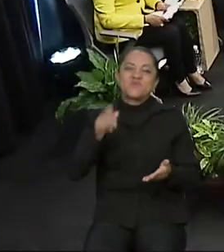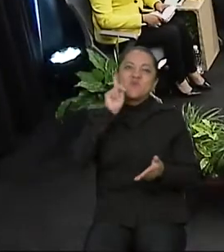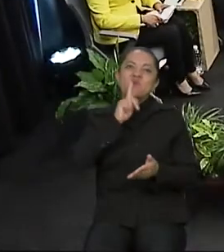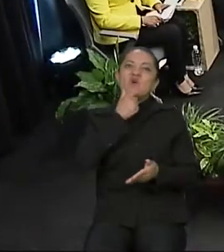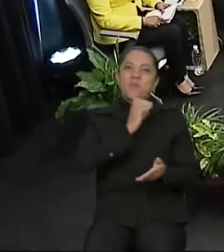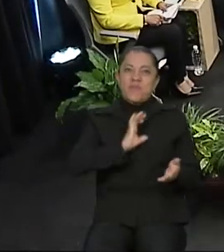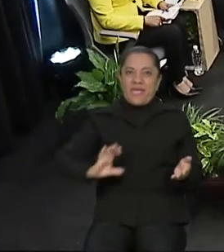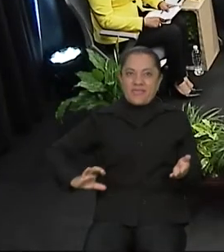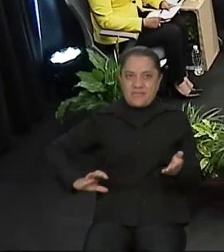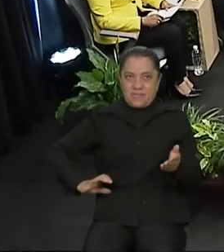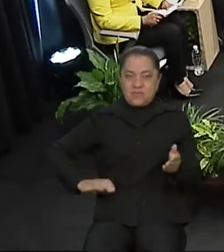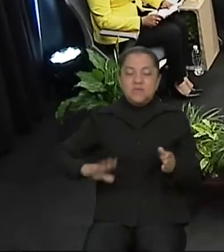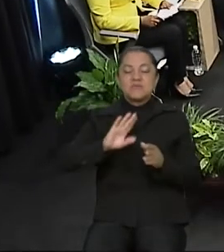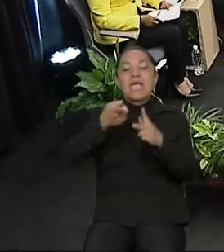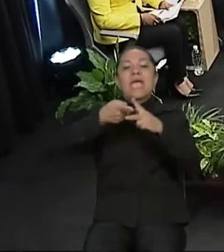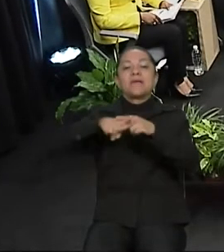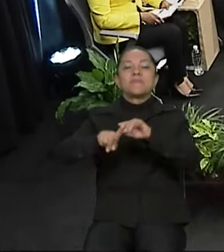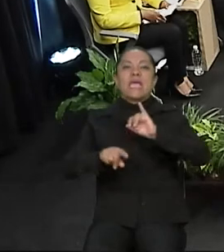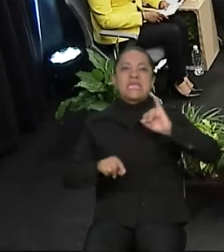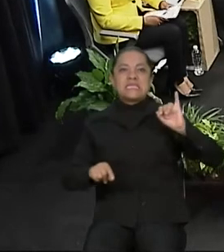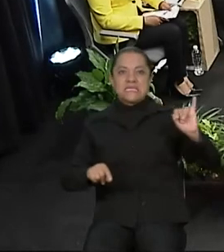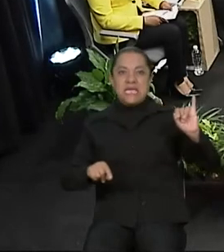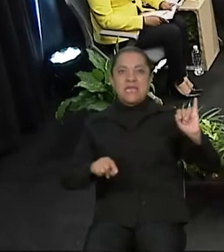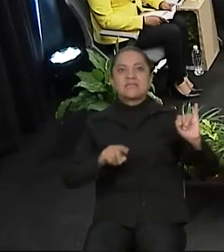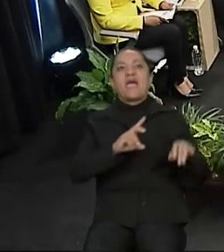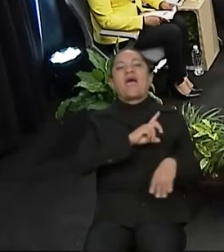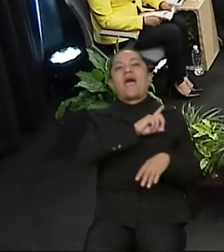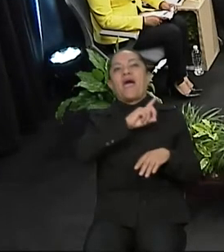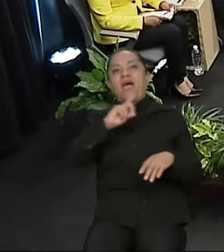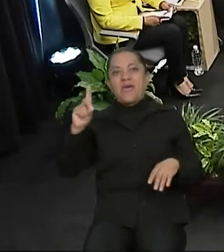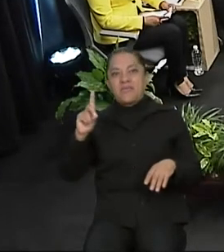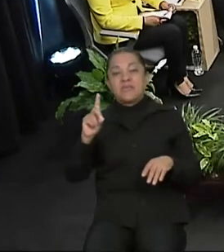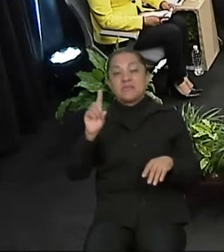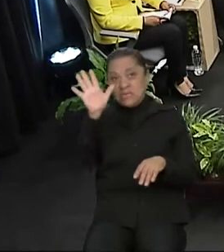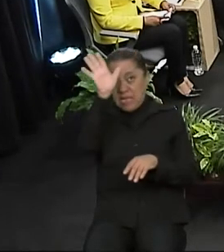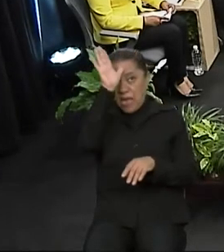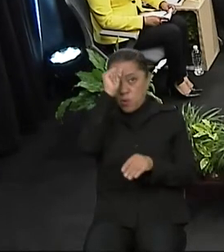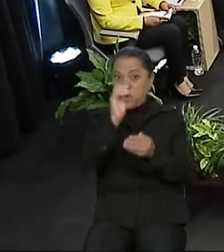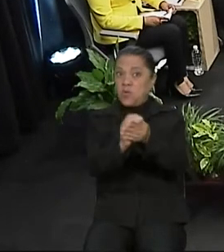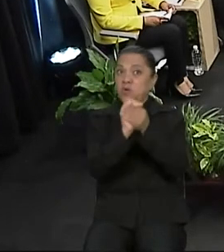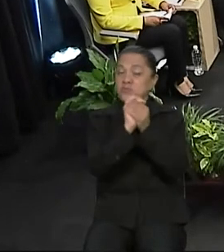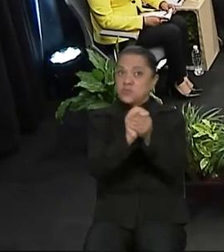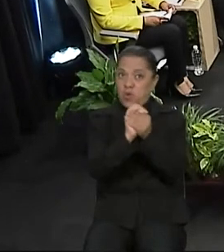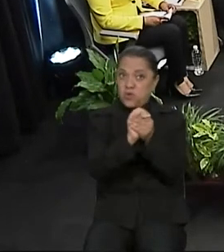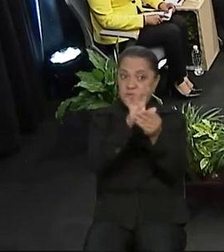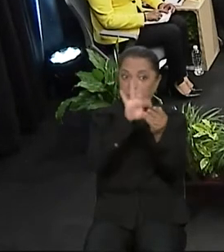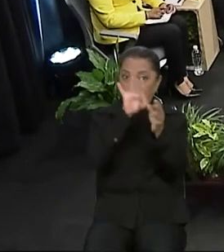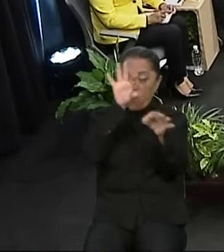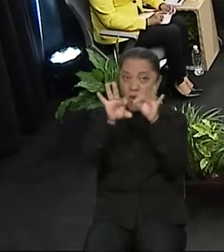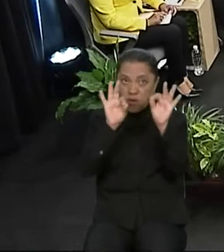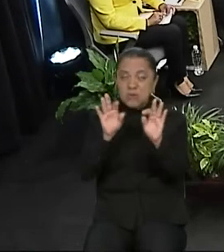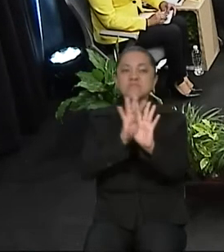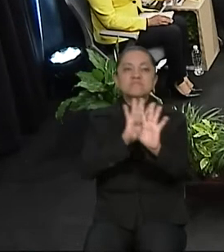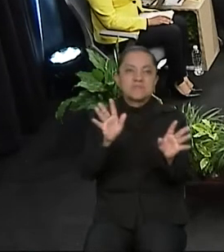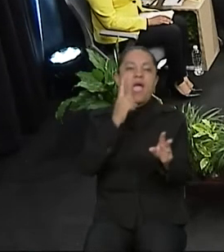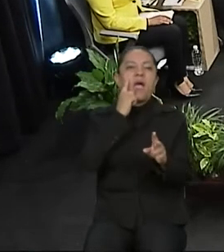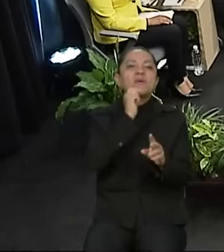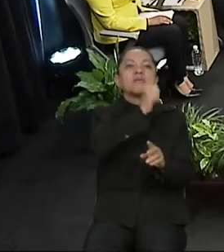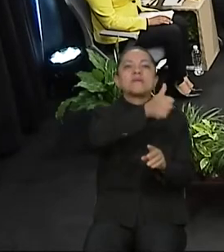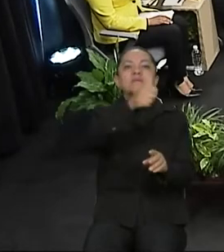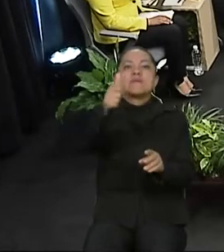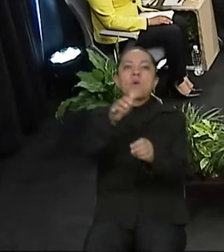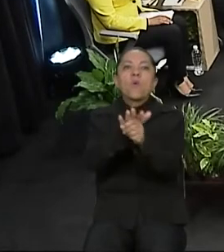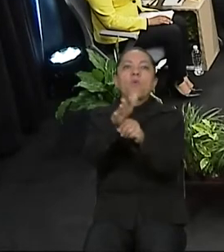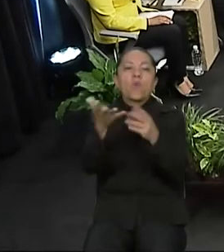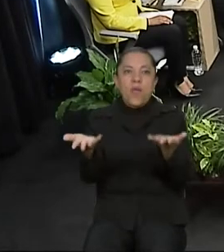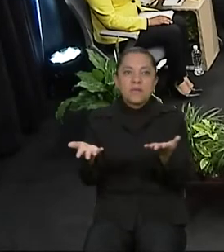izquierda a derecha, de acuerdo a un sorteo, se han ubicado a cada uno de los candidatos y las candidatas. Es un gusto poder saludar en